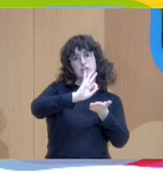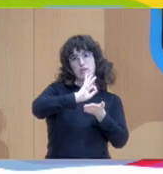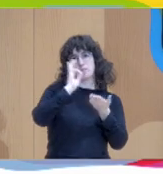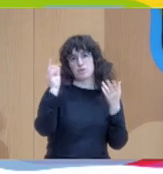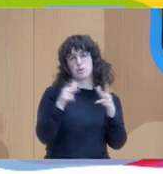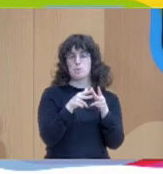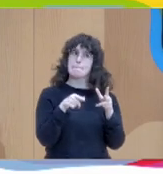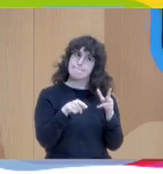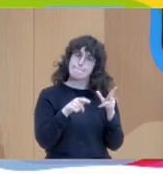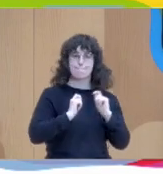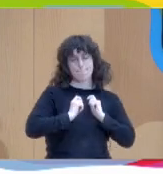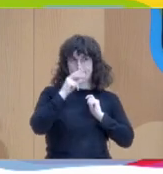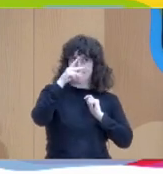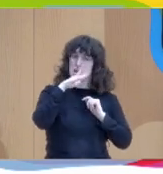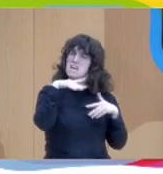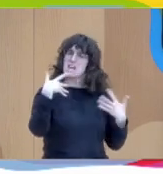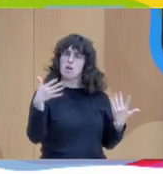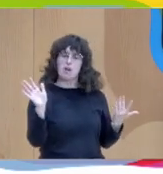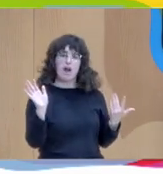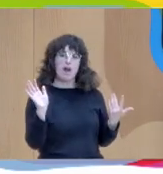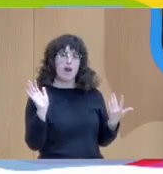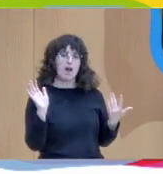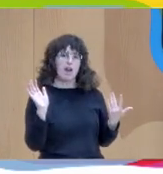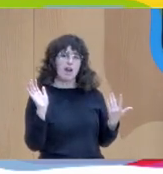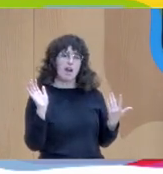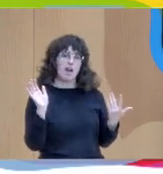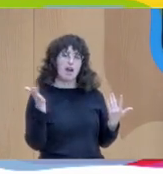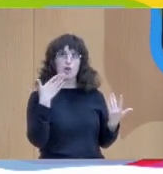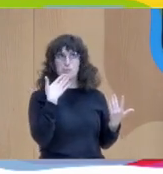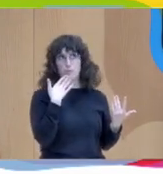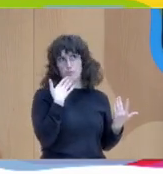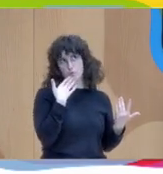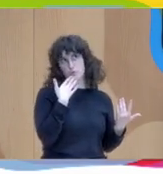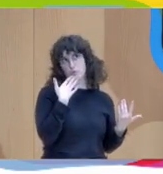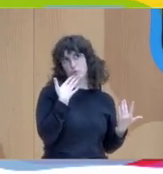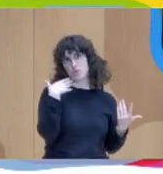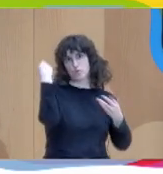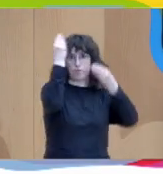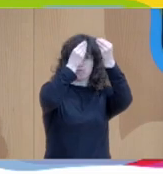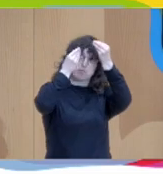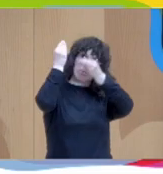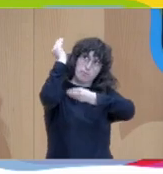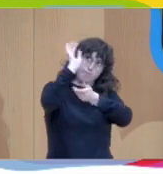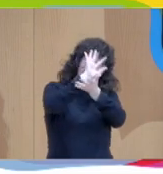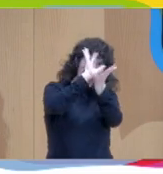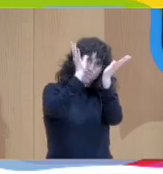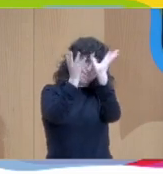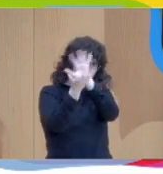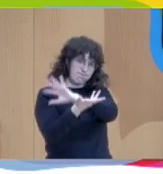y ahora realmente yo creo que el pensamiento se ha transformado y ahora pienso más bien